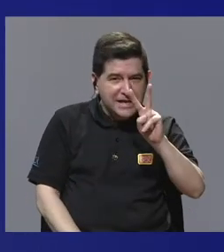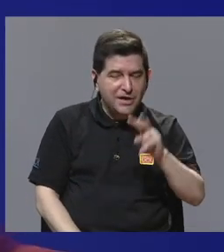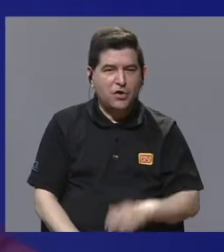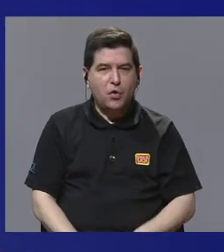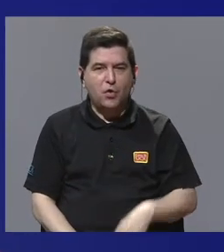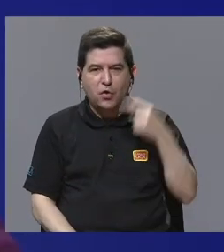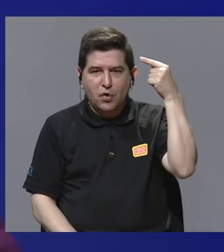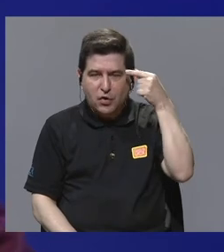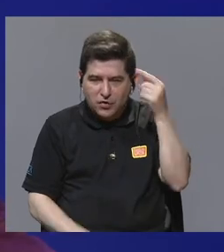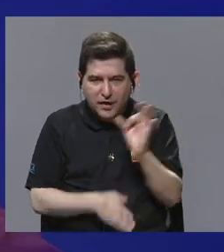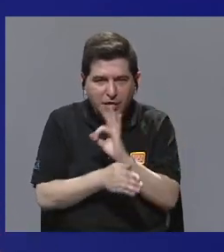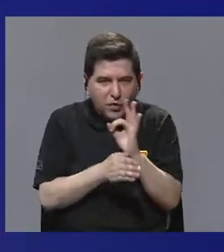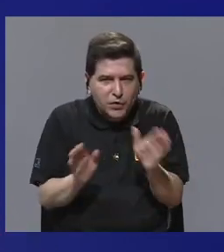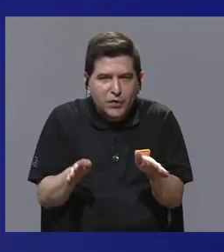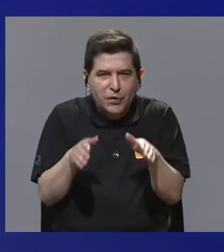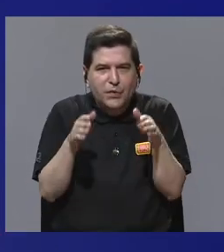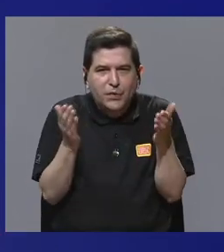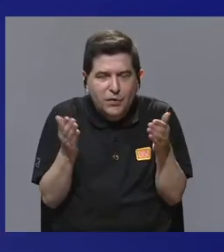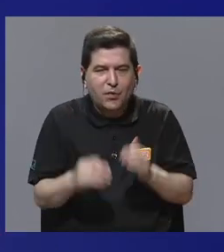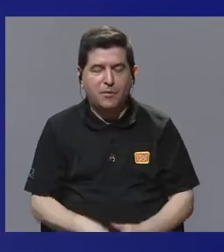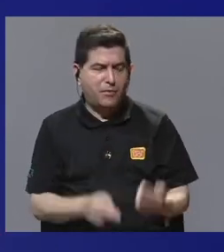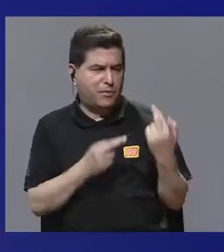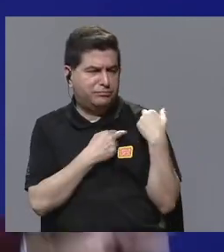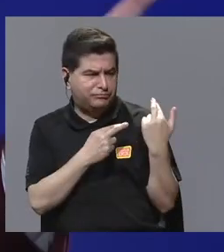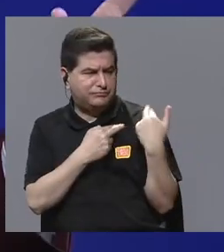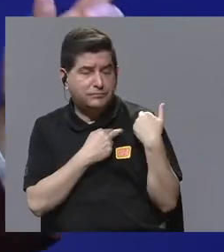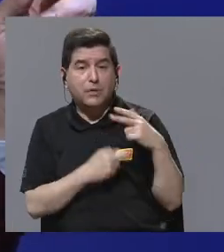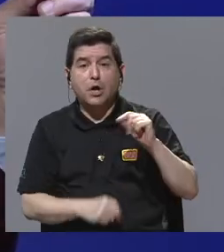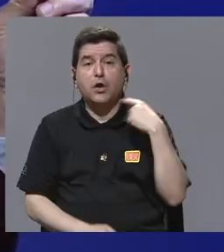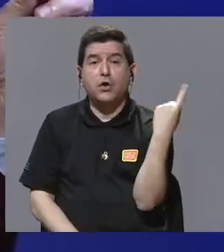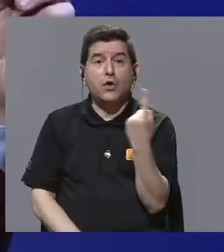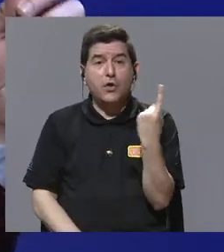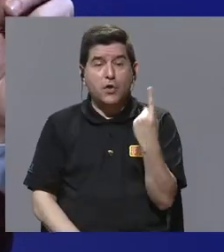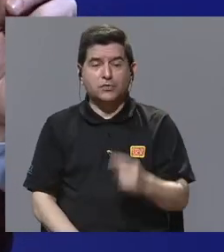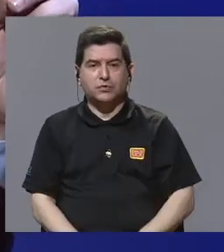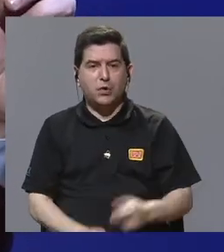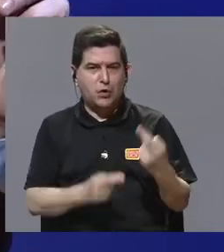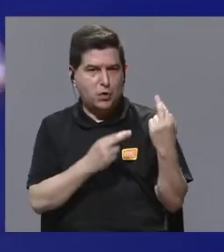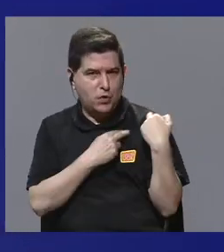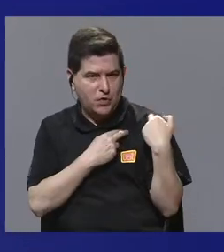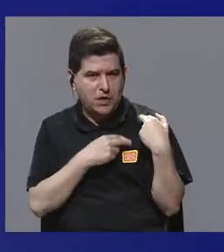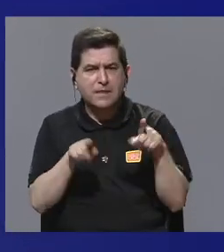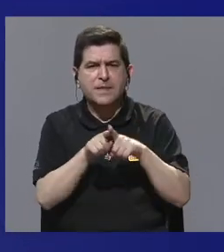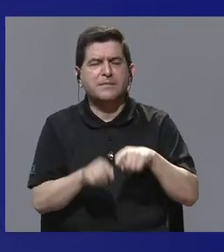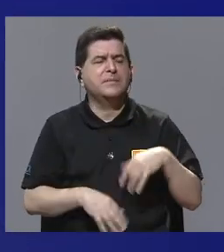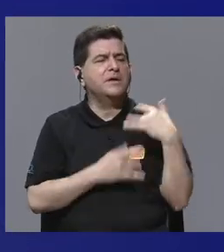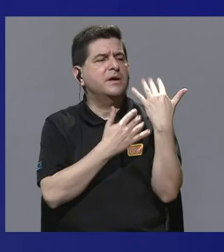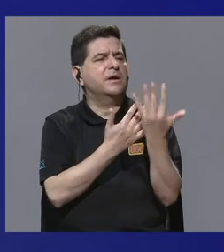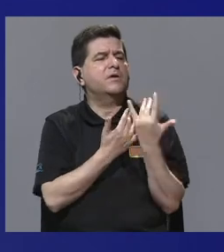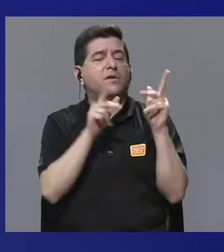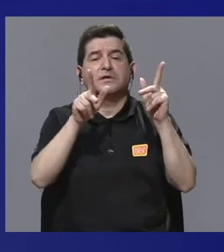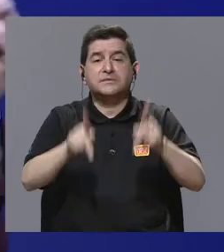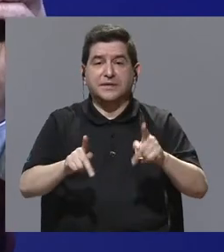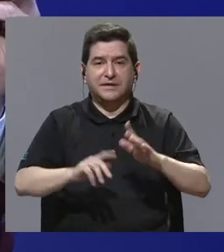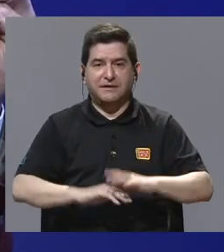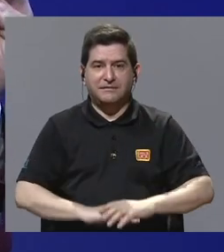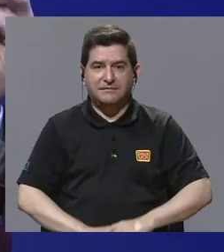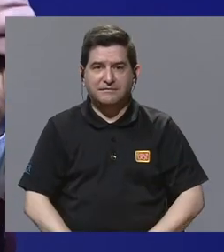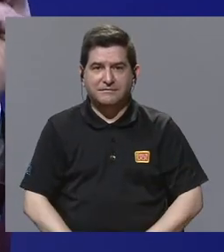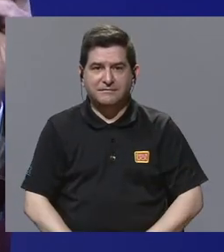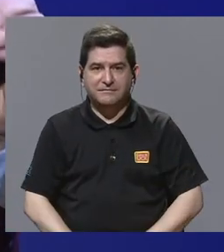gobernabilidad, de la responsabilidad, y no solo la responsabilidad, sino las expectativas. O sea,